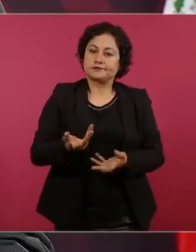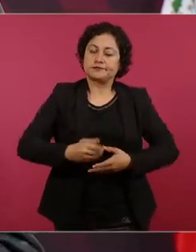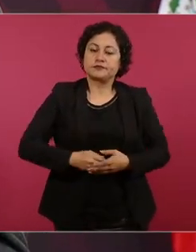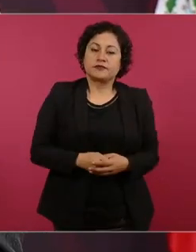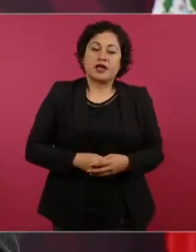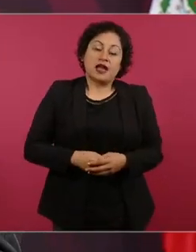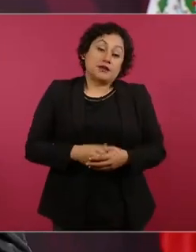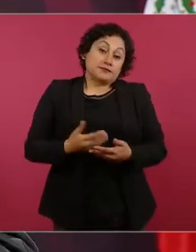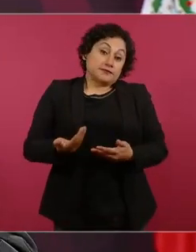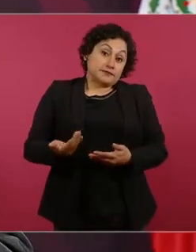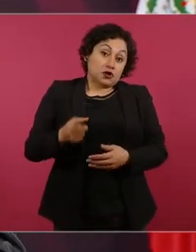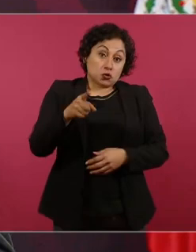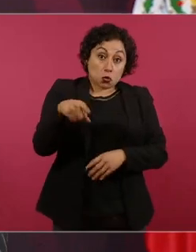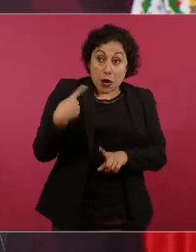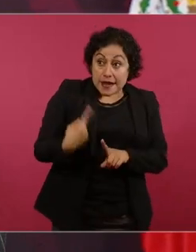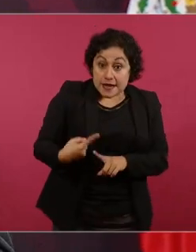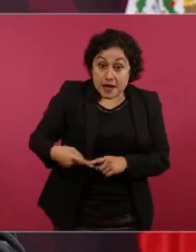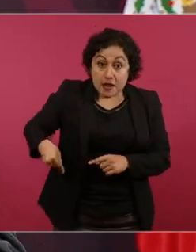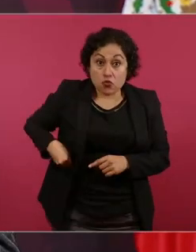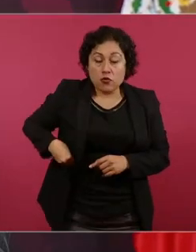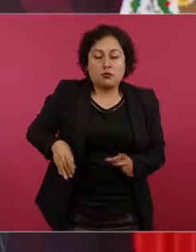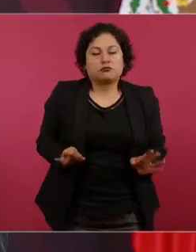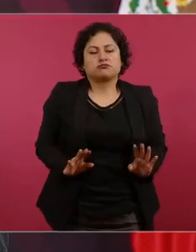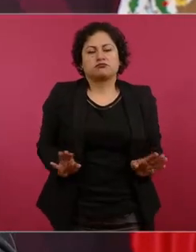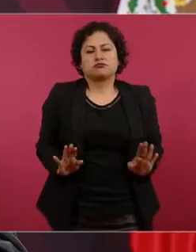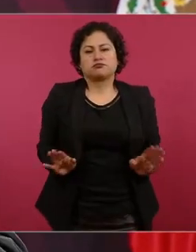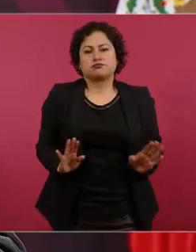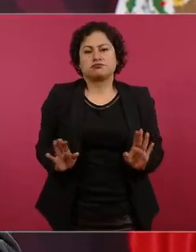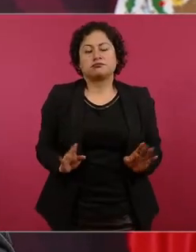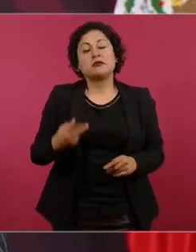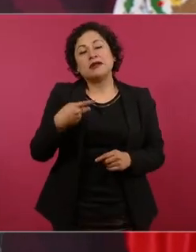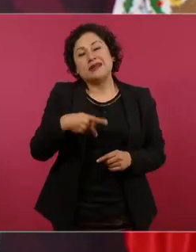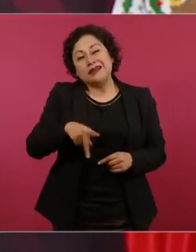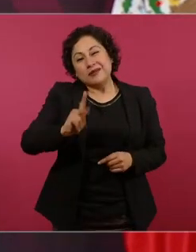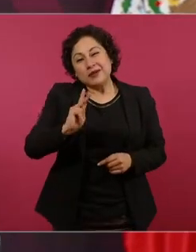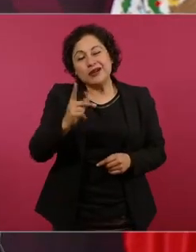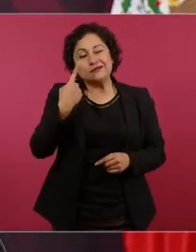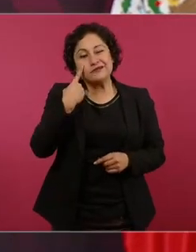a nadie pero hay veces que